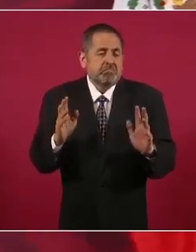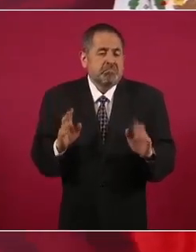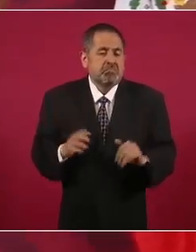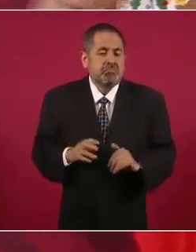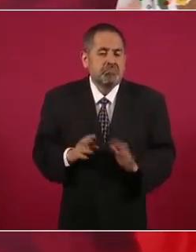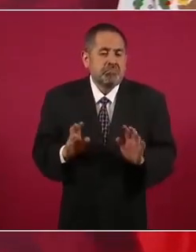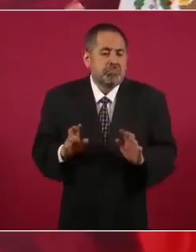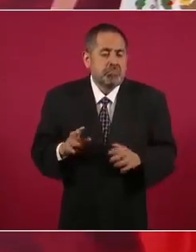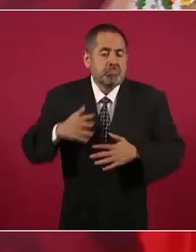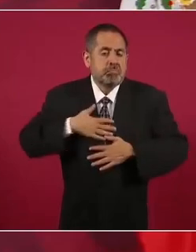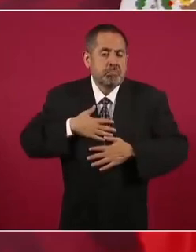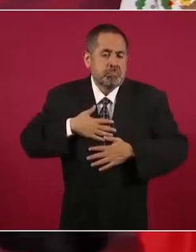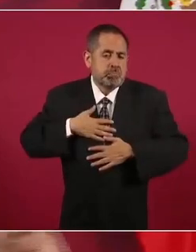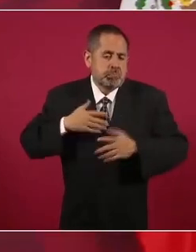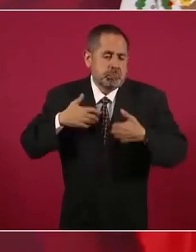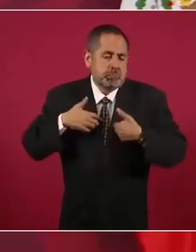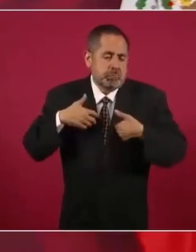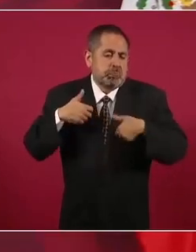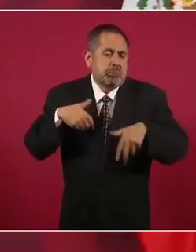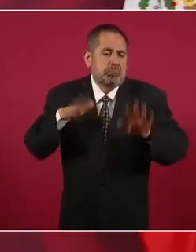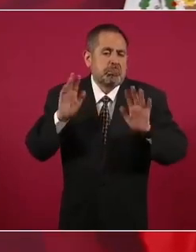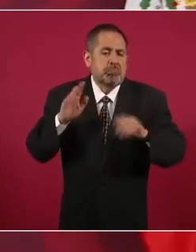pues hubiese yo podido